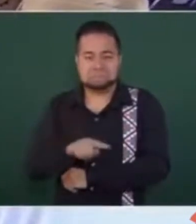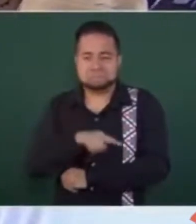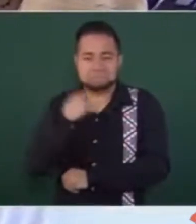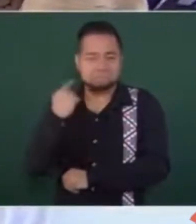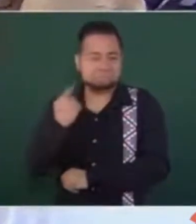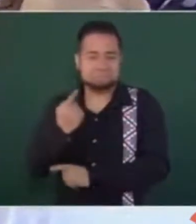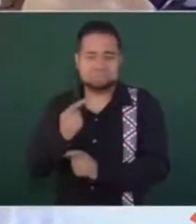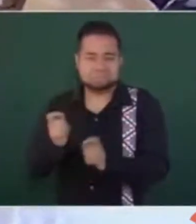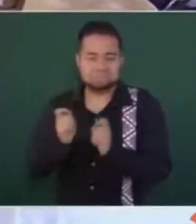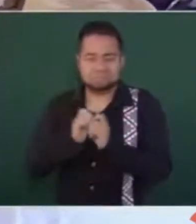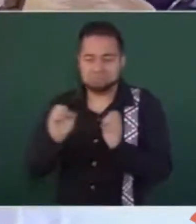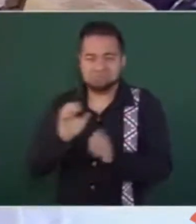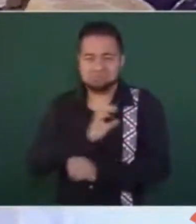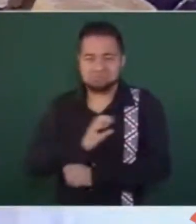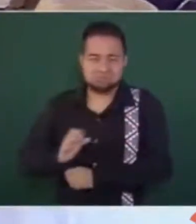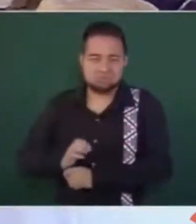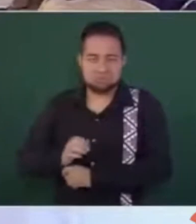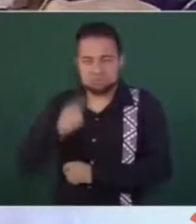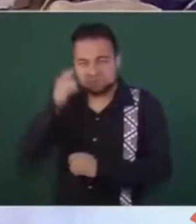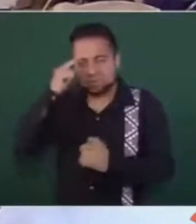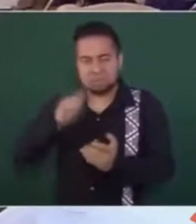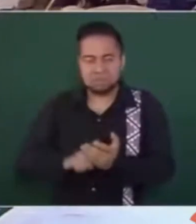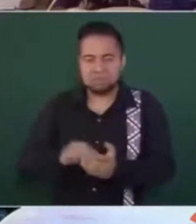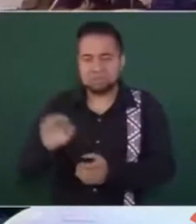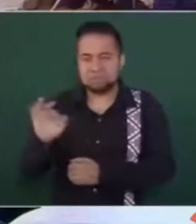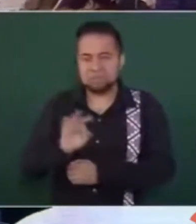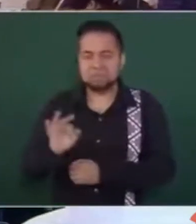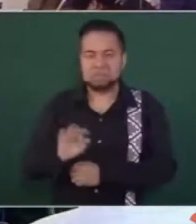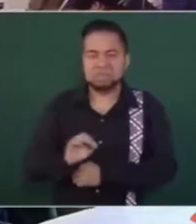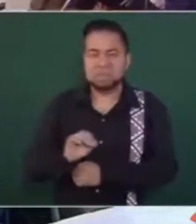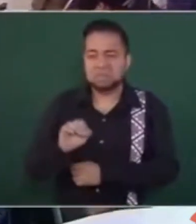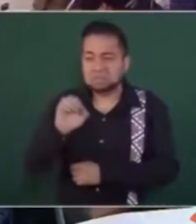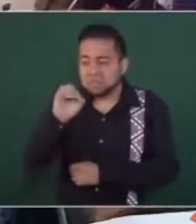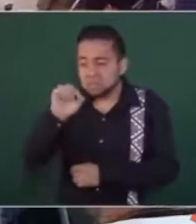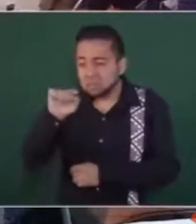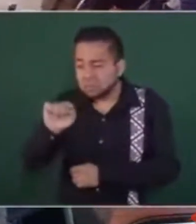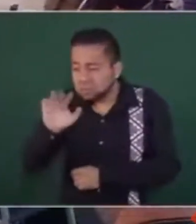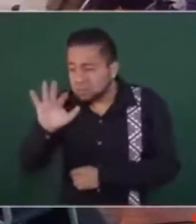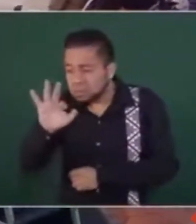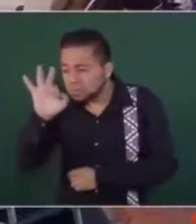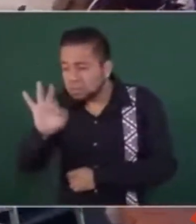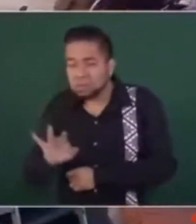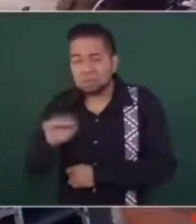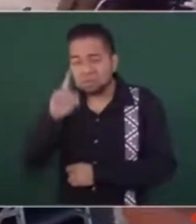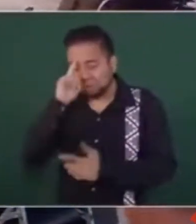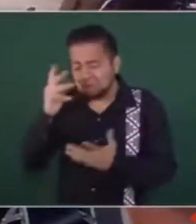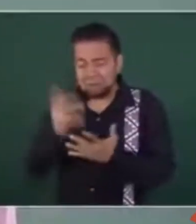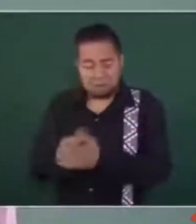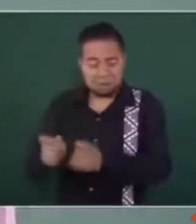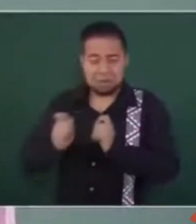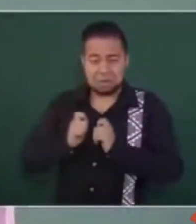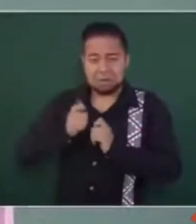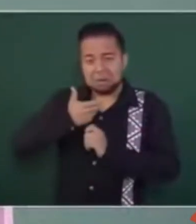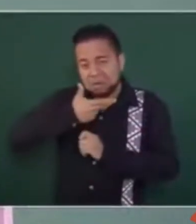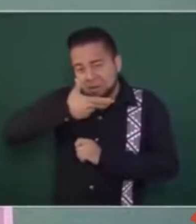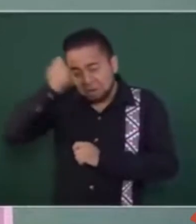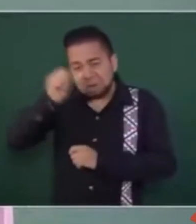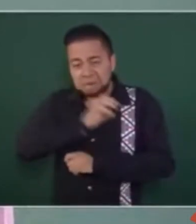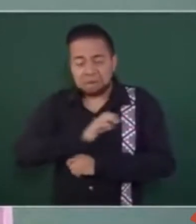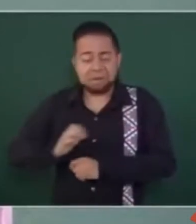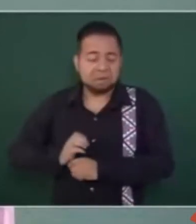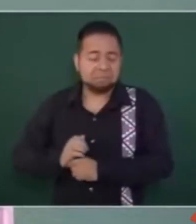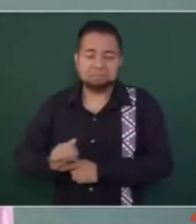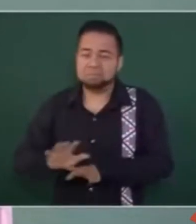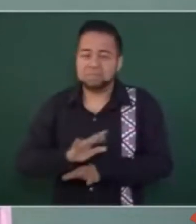creo que tiene como 0.5% de posibilidad